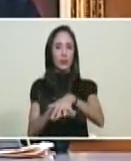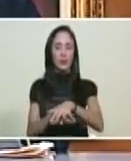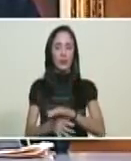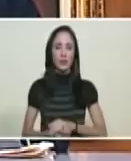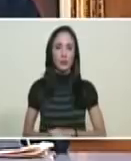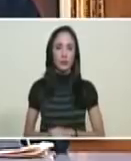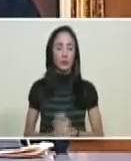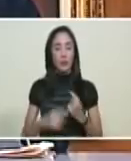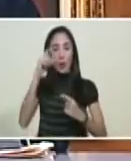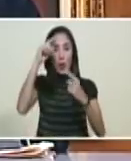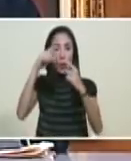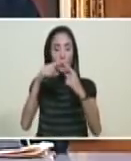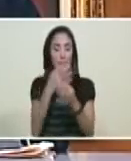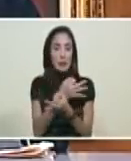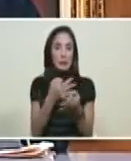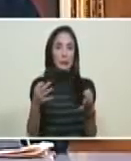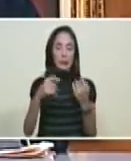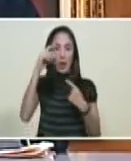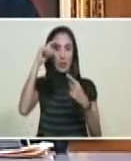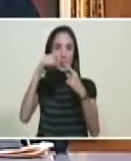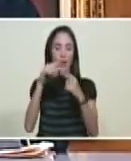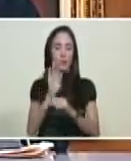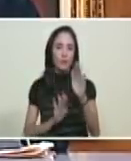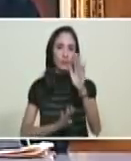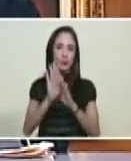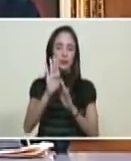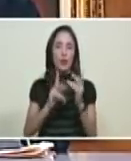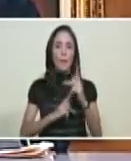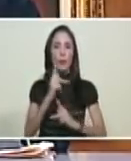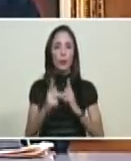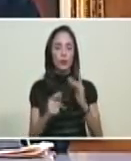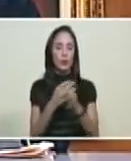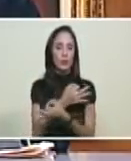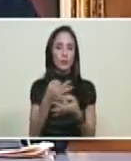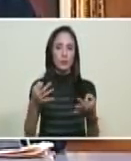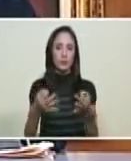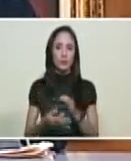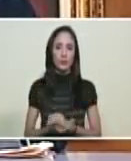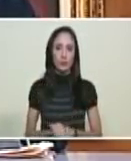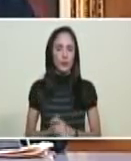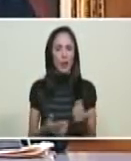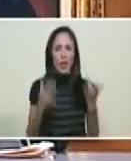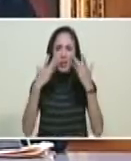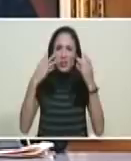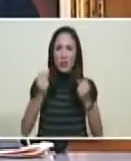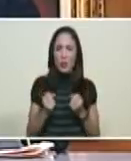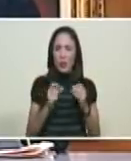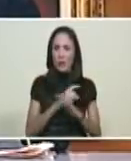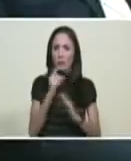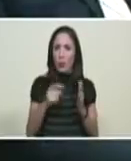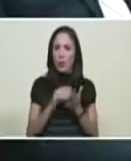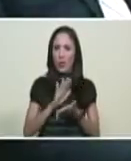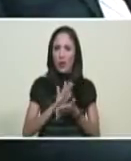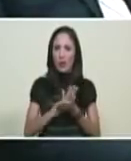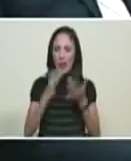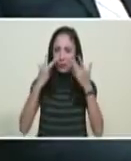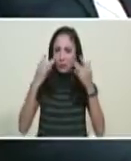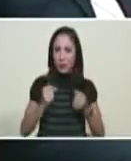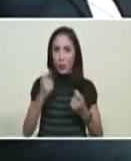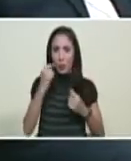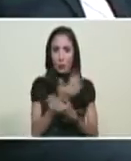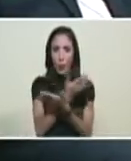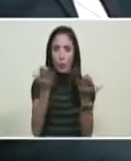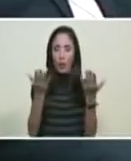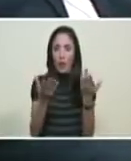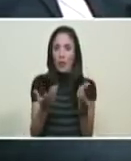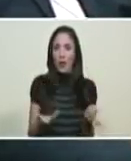Grandes retos para el desarrollo de las fuerzas productivas de nuestro país. Tenga la certeza, señores empresarios,